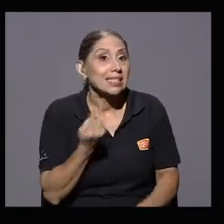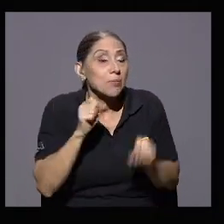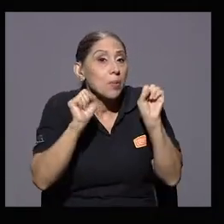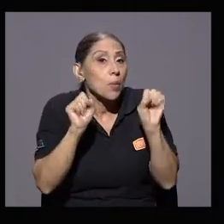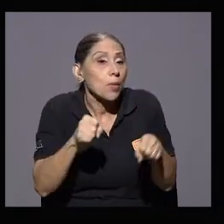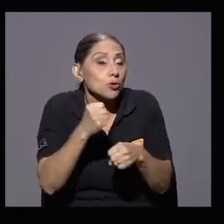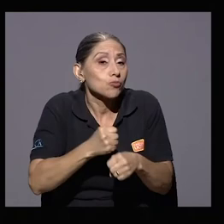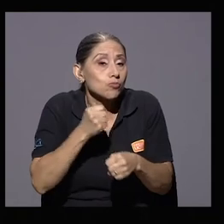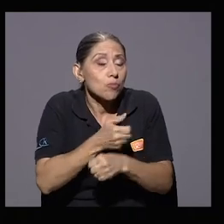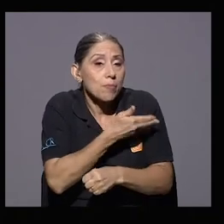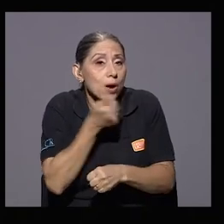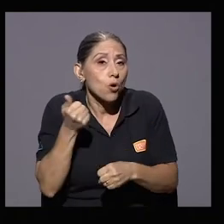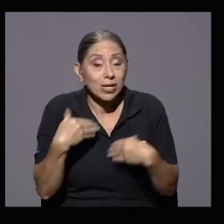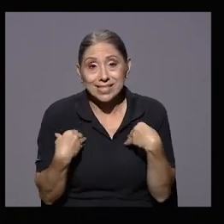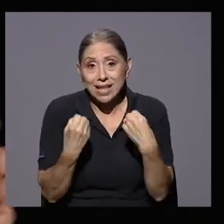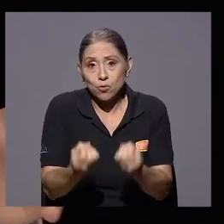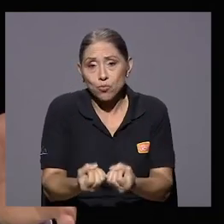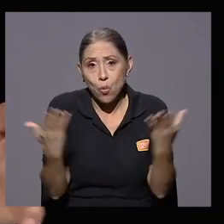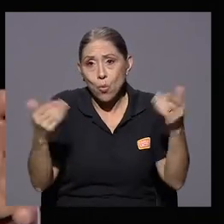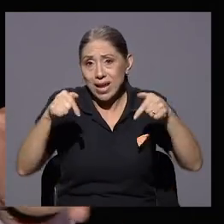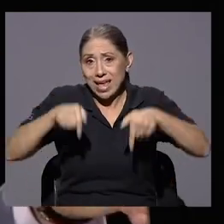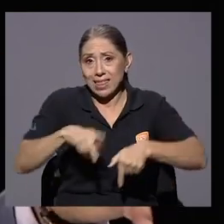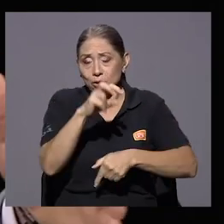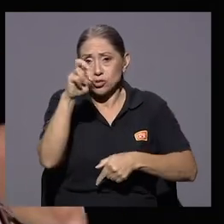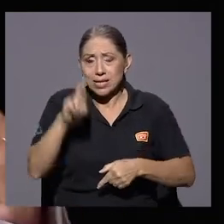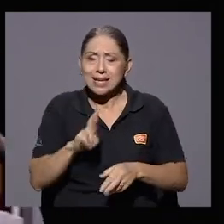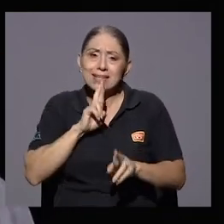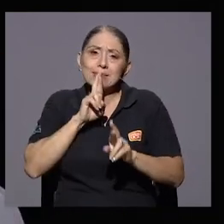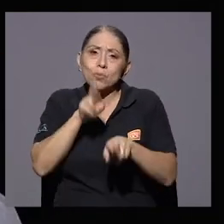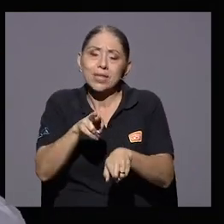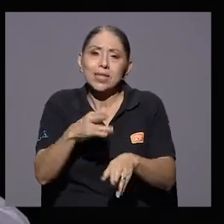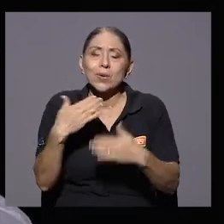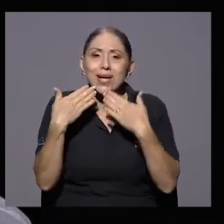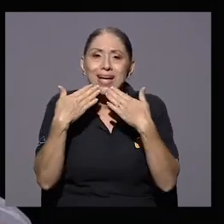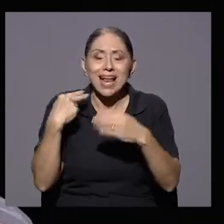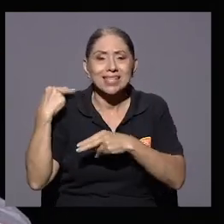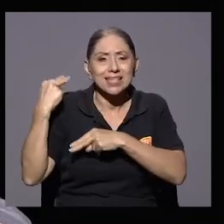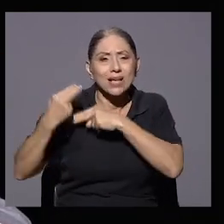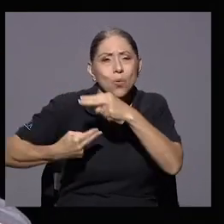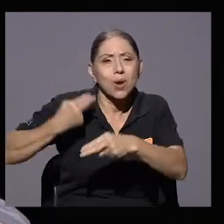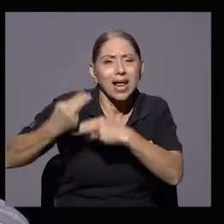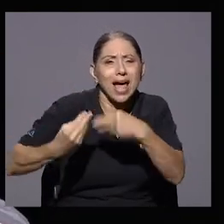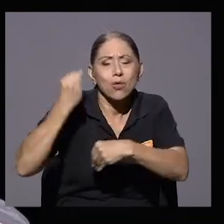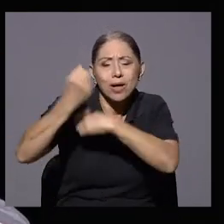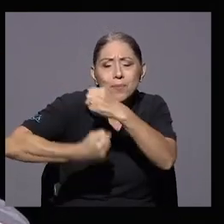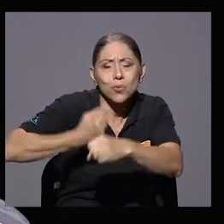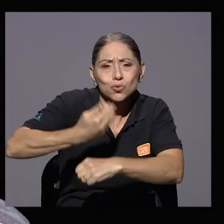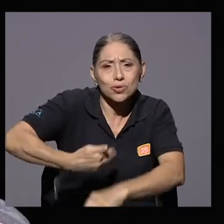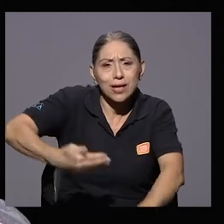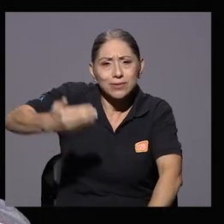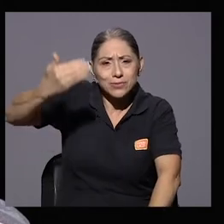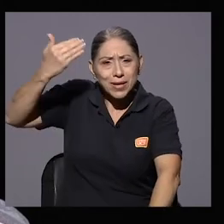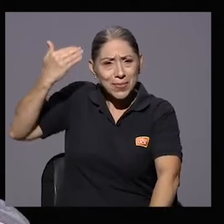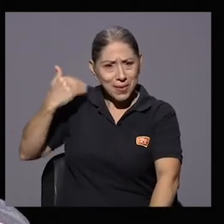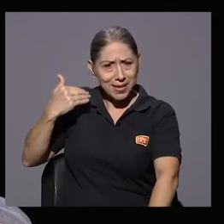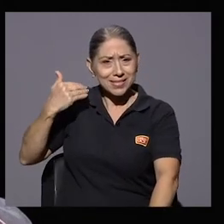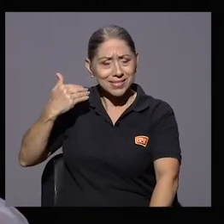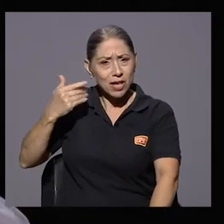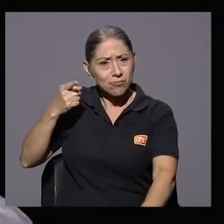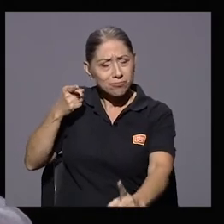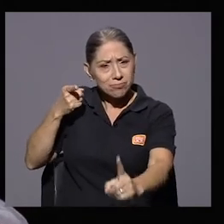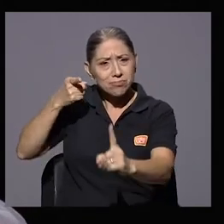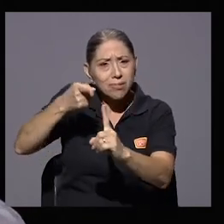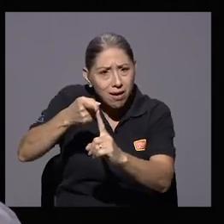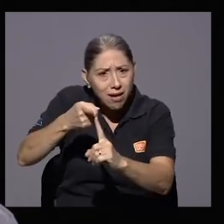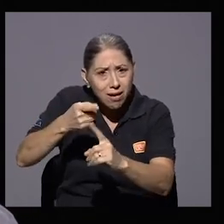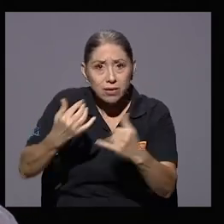sanidad pública de este país ha respondido gracias a un legado que hace mucho tiempo buscó su camino y